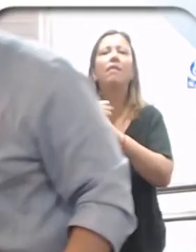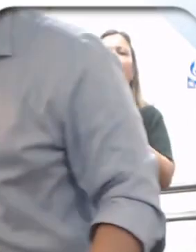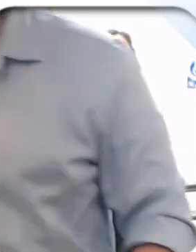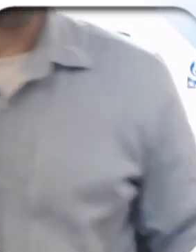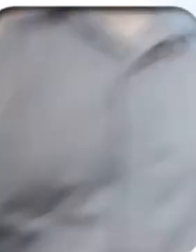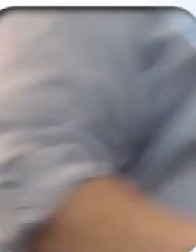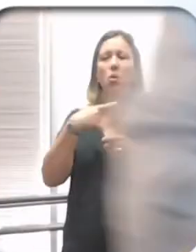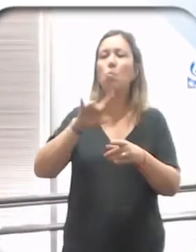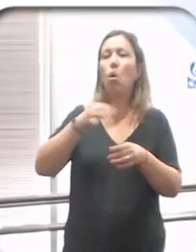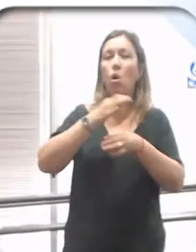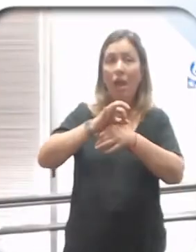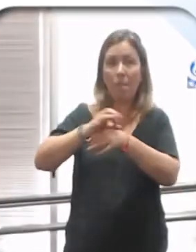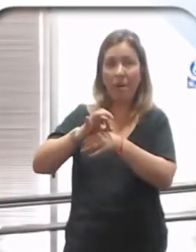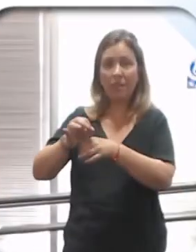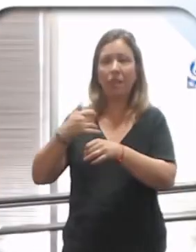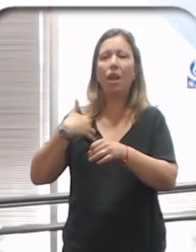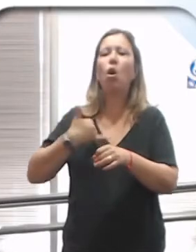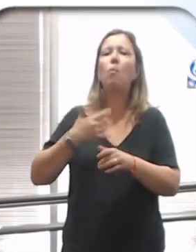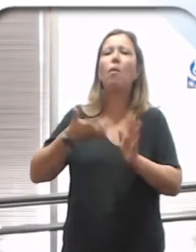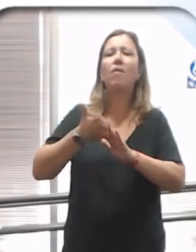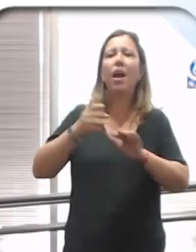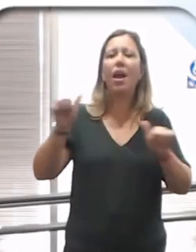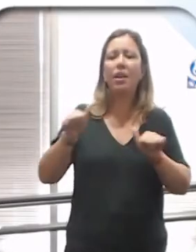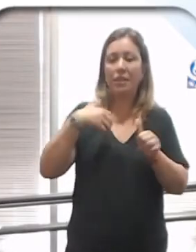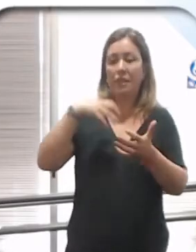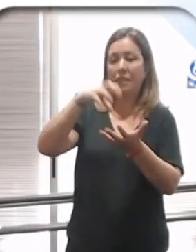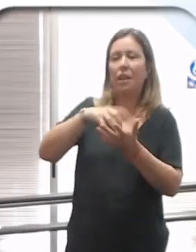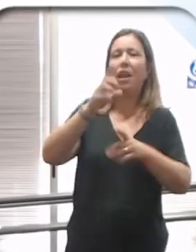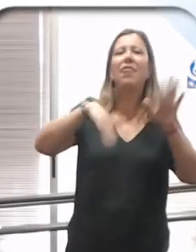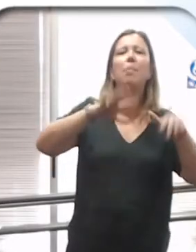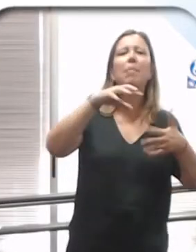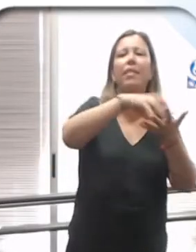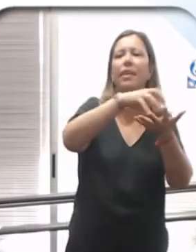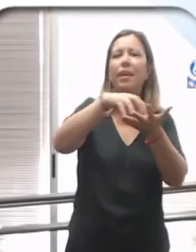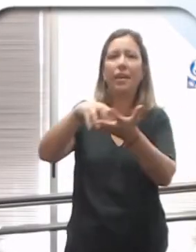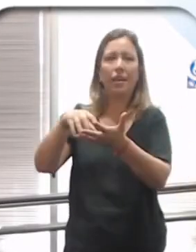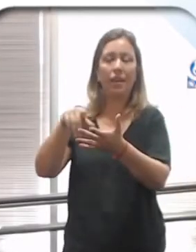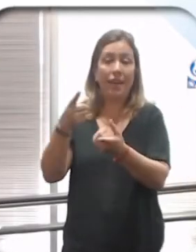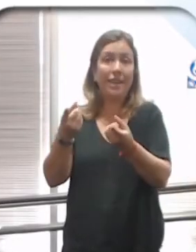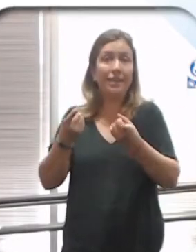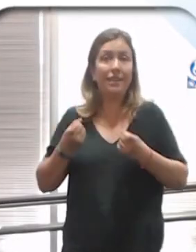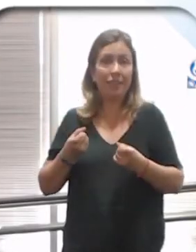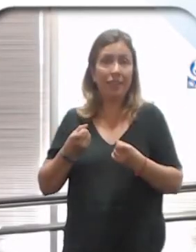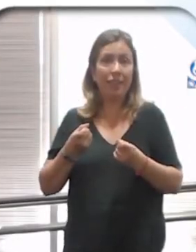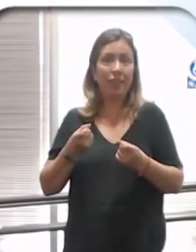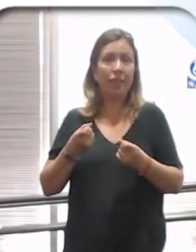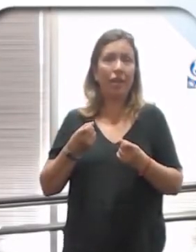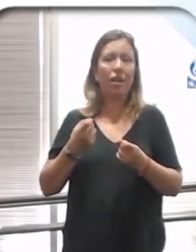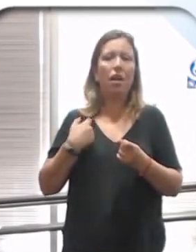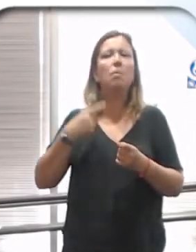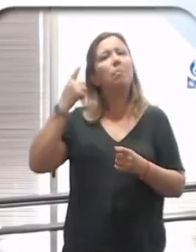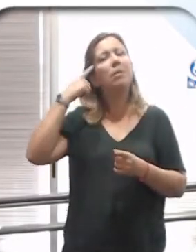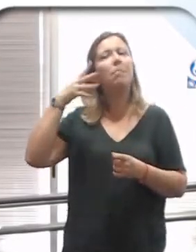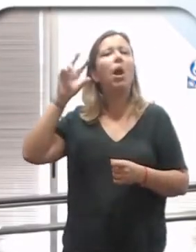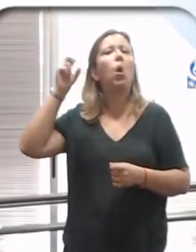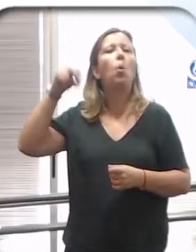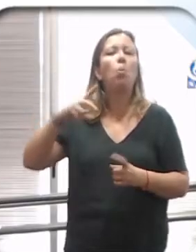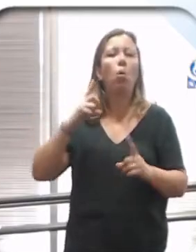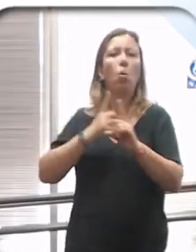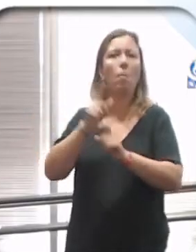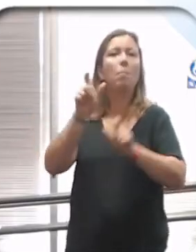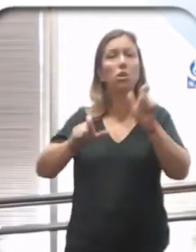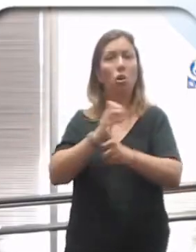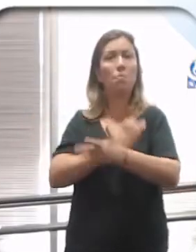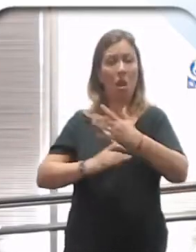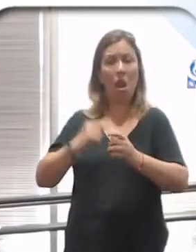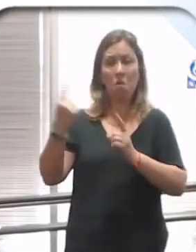alguna capacitación, sobre todo en que van a estar en determinados centros, que necesariamente es mucho más común que reciban